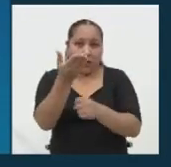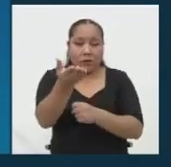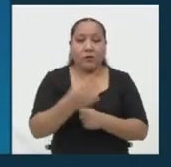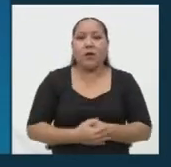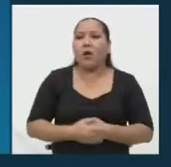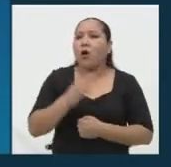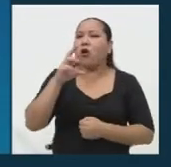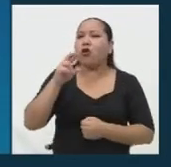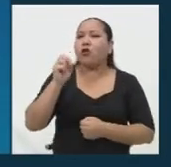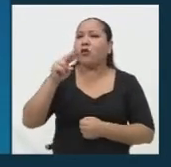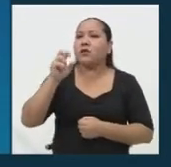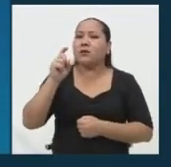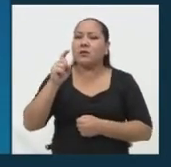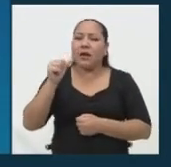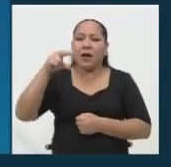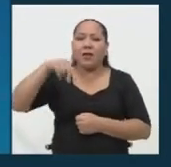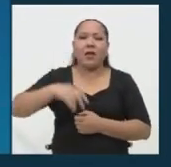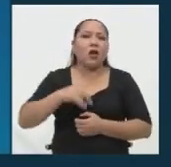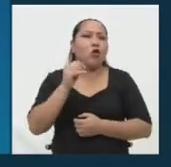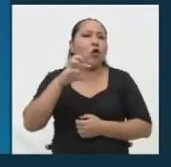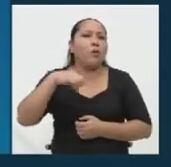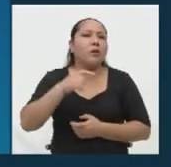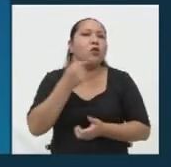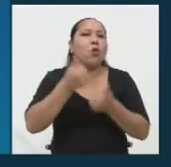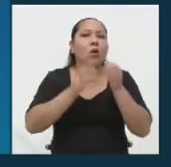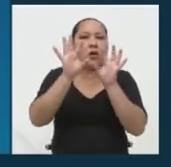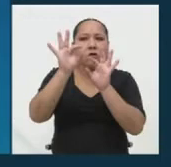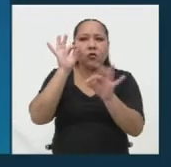Candidata Roxana López La Rosa, ¿cuál escoge?